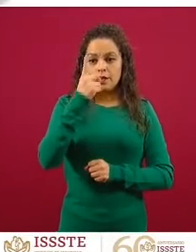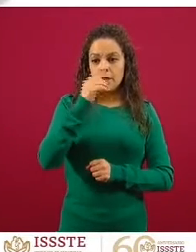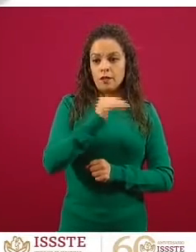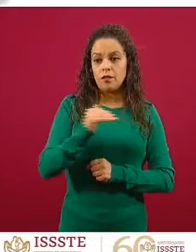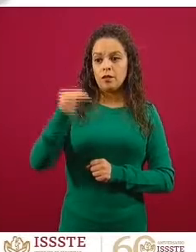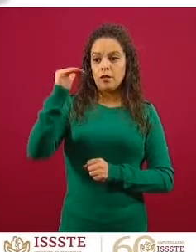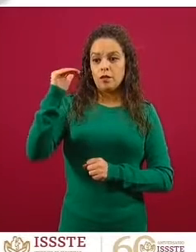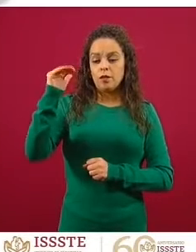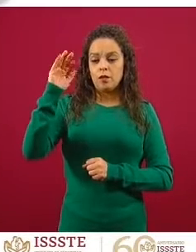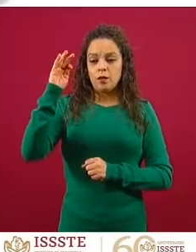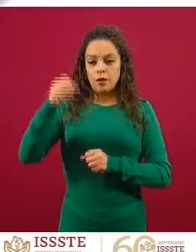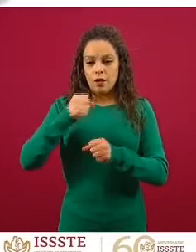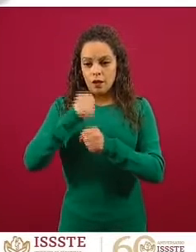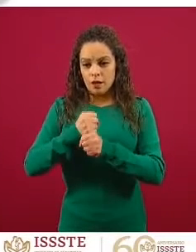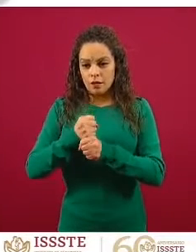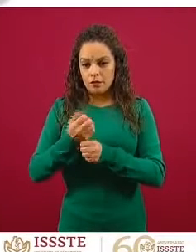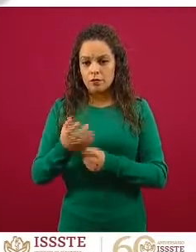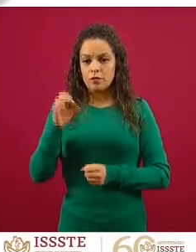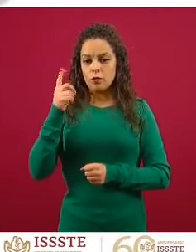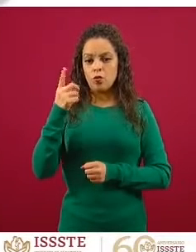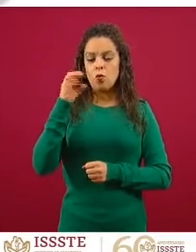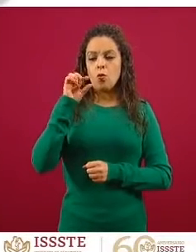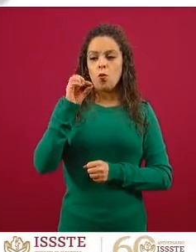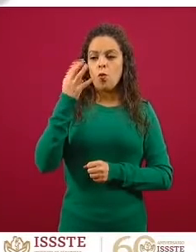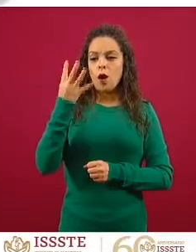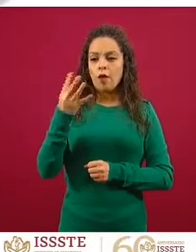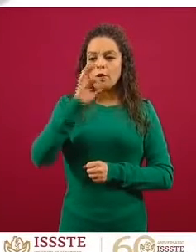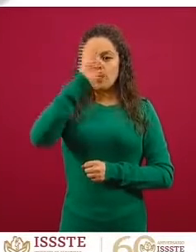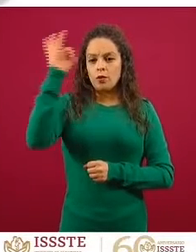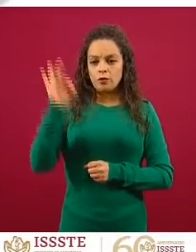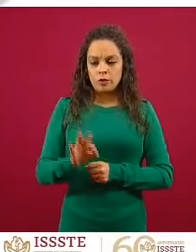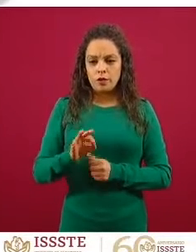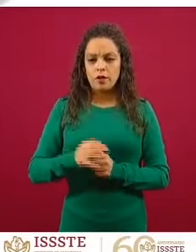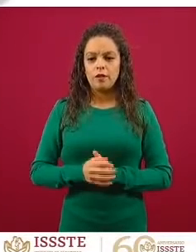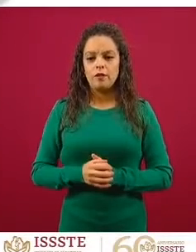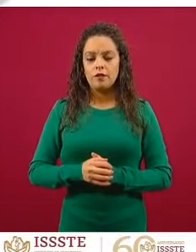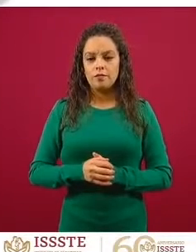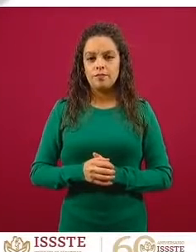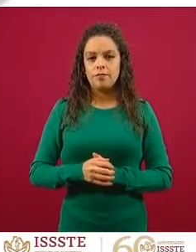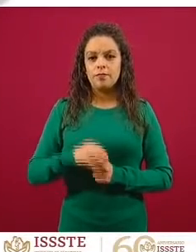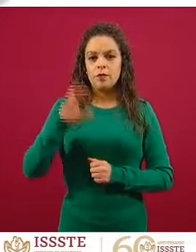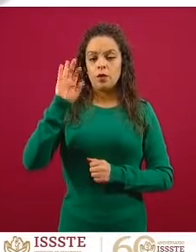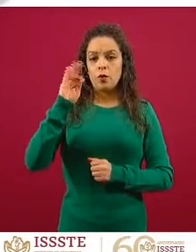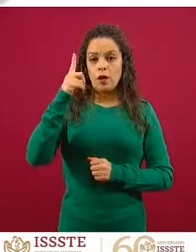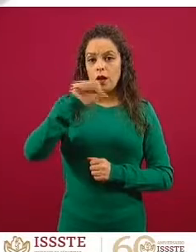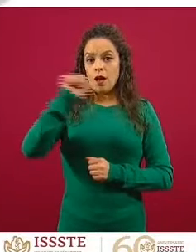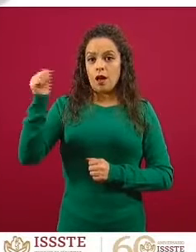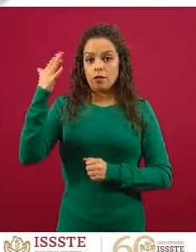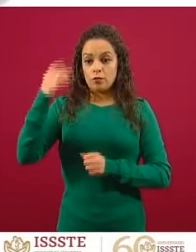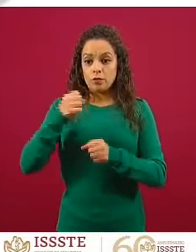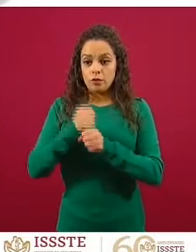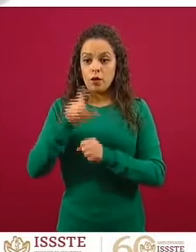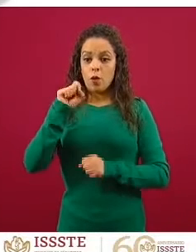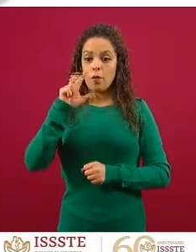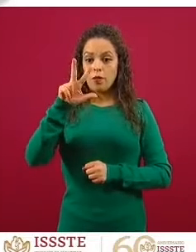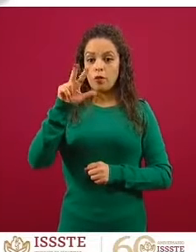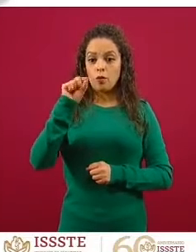28.4%, mientras que en el rango de 41 a 50 años, 28.2%.